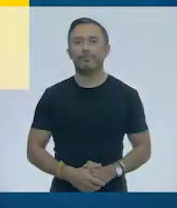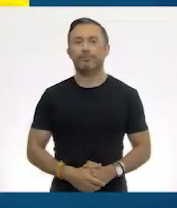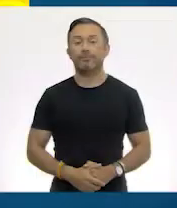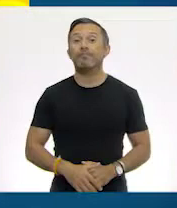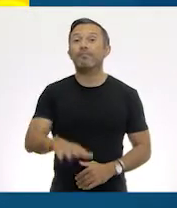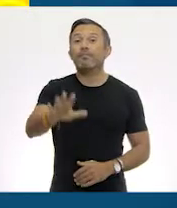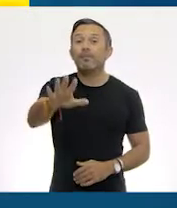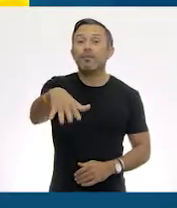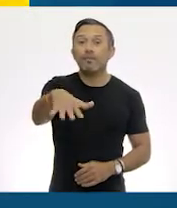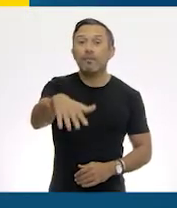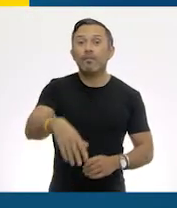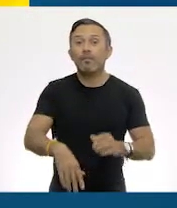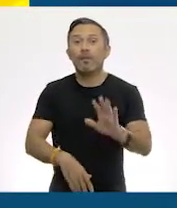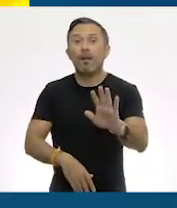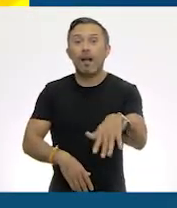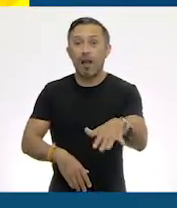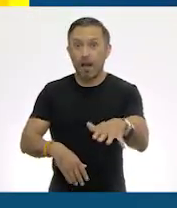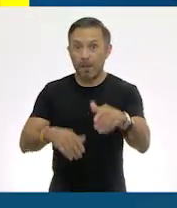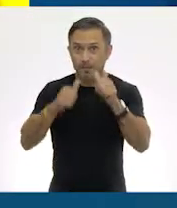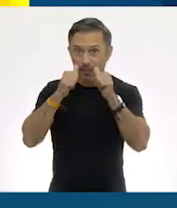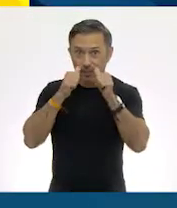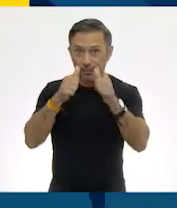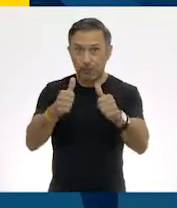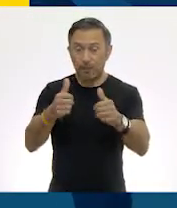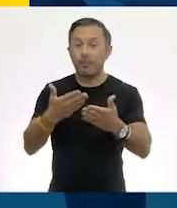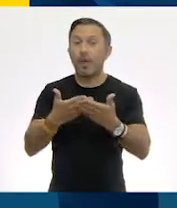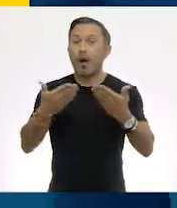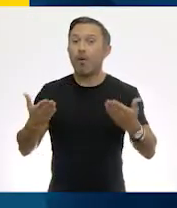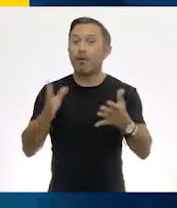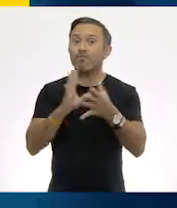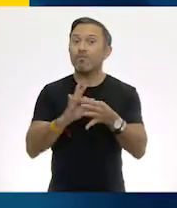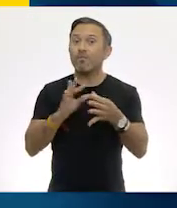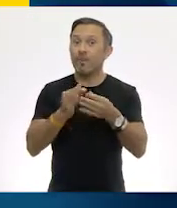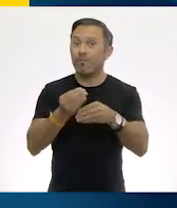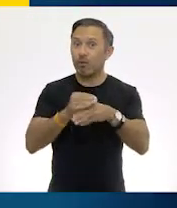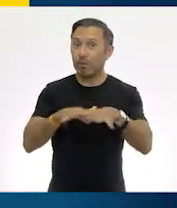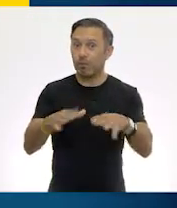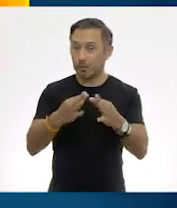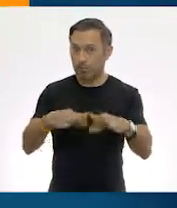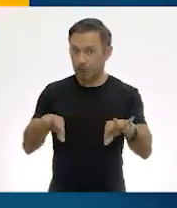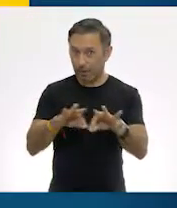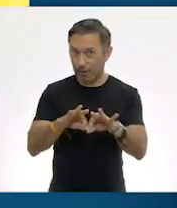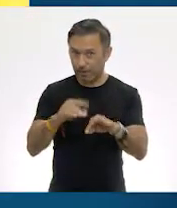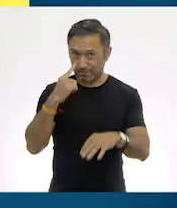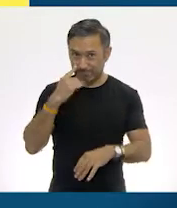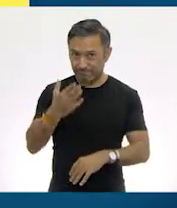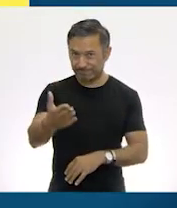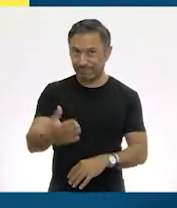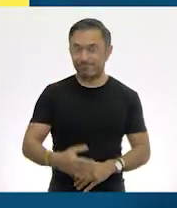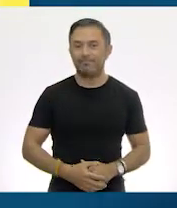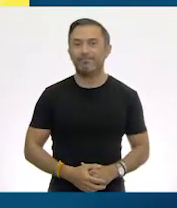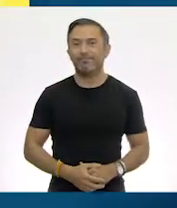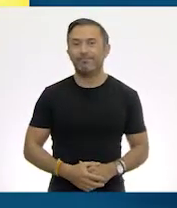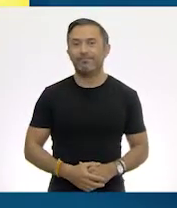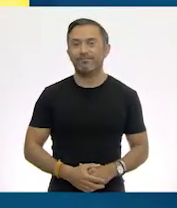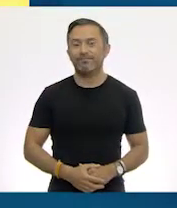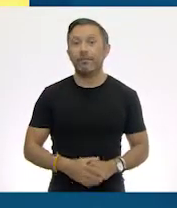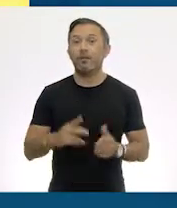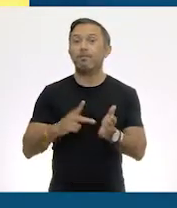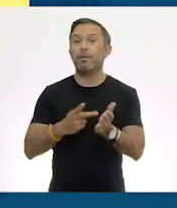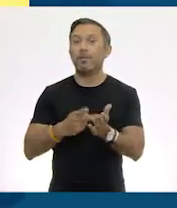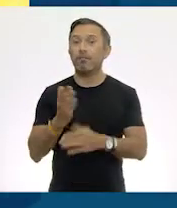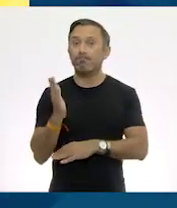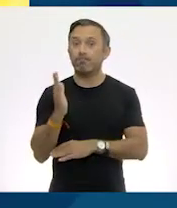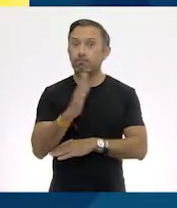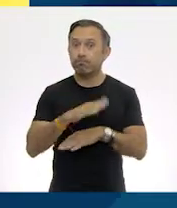¡Atención! ¡Atención! A continuación, información importante. Lavarnos las manos varias veces al día